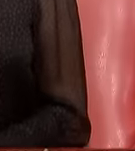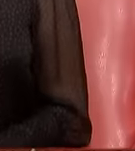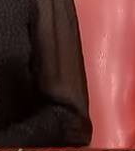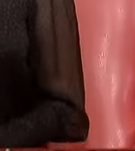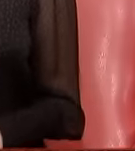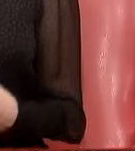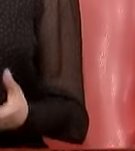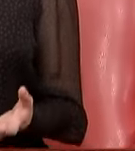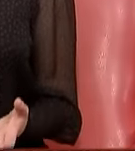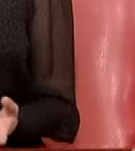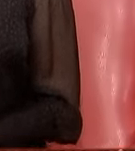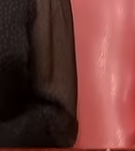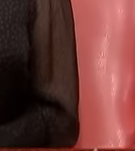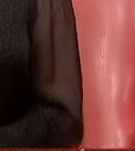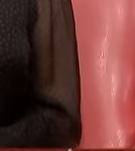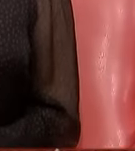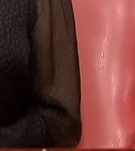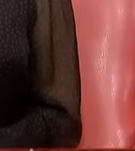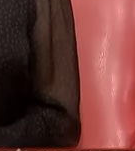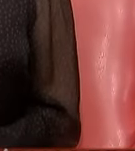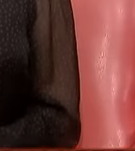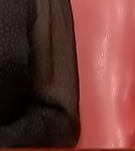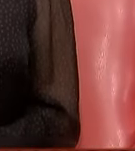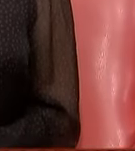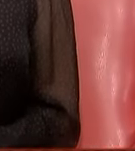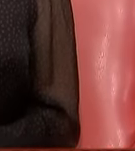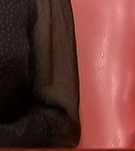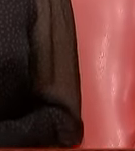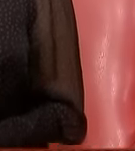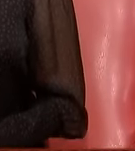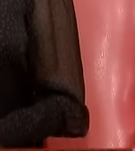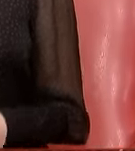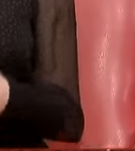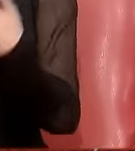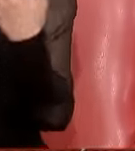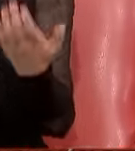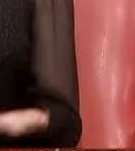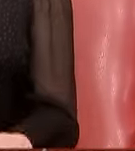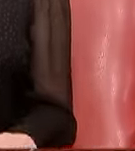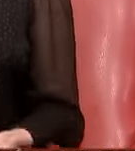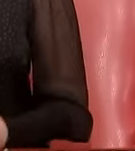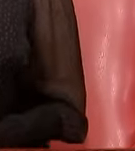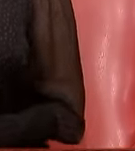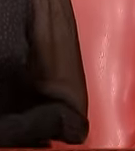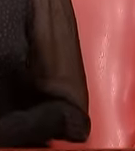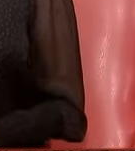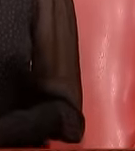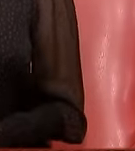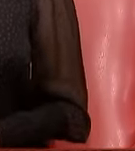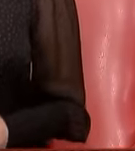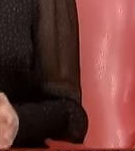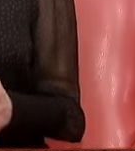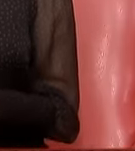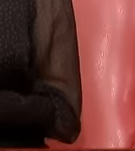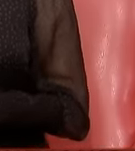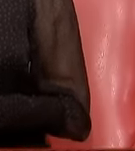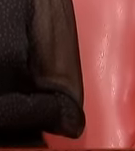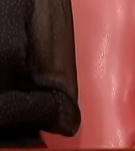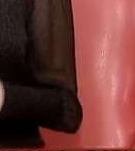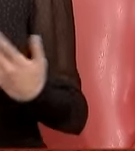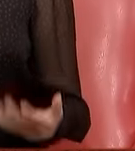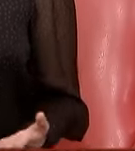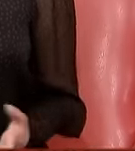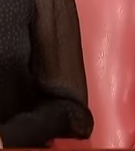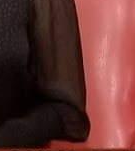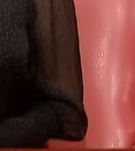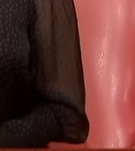y Reagan son lo que arrojan las estadísticas hasta el momento si sumamos los espectadores de twitter y los de televisión aún así